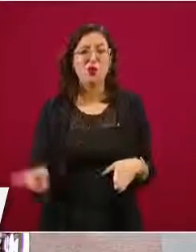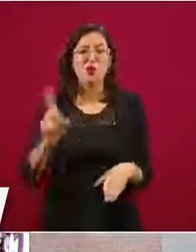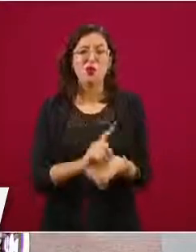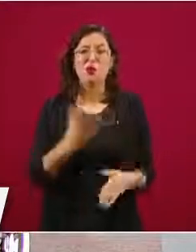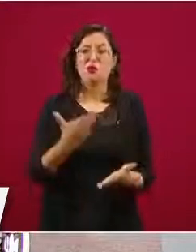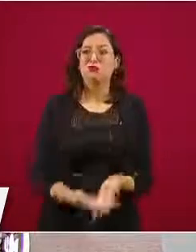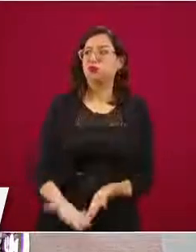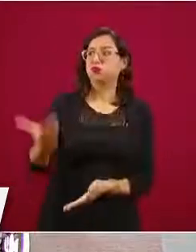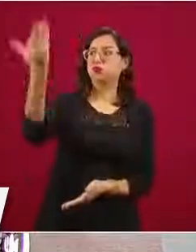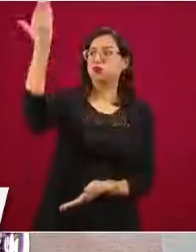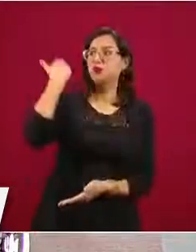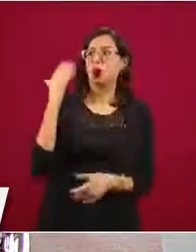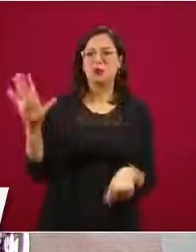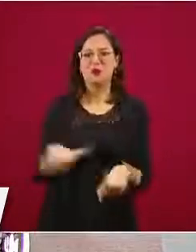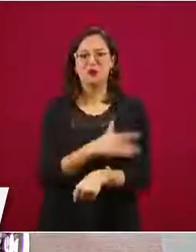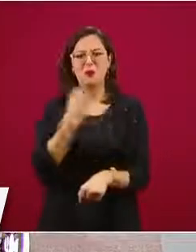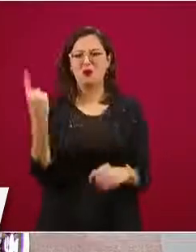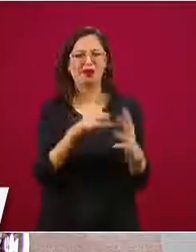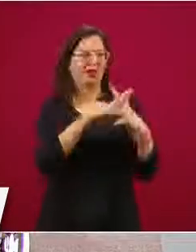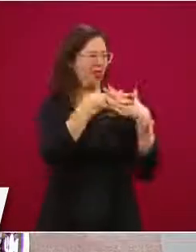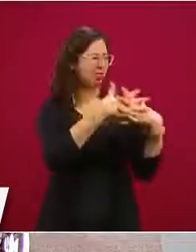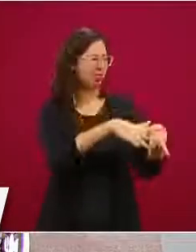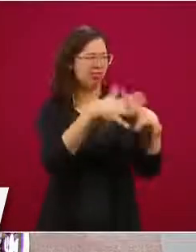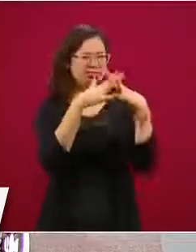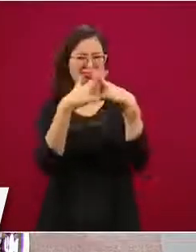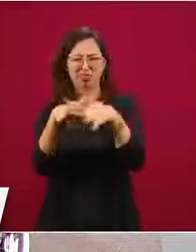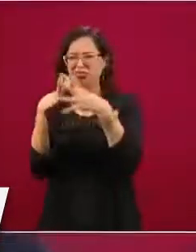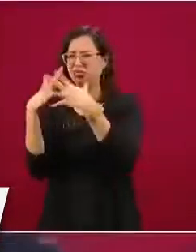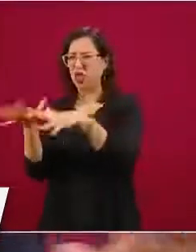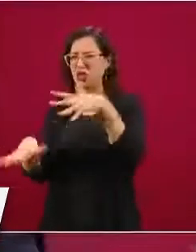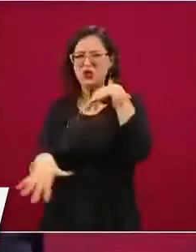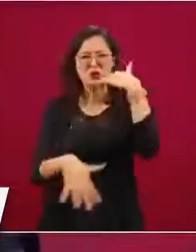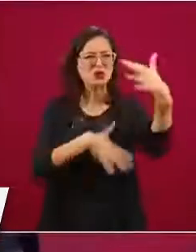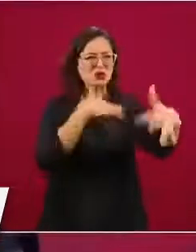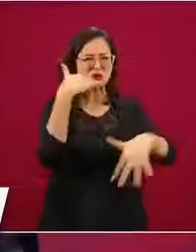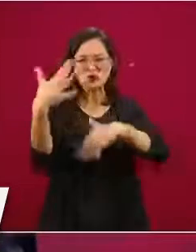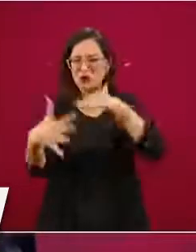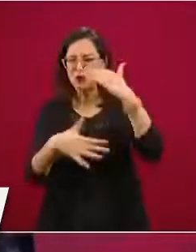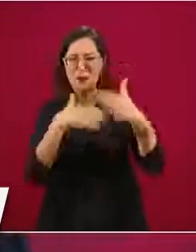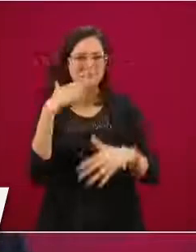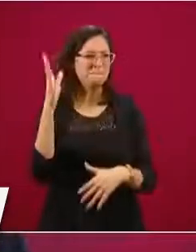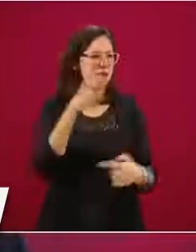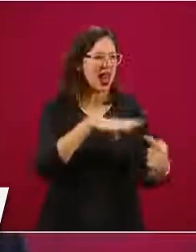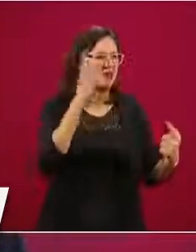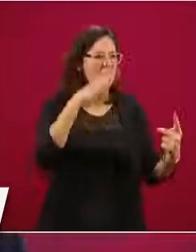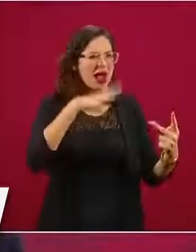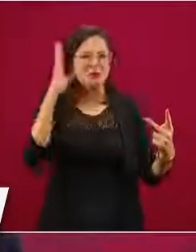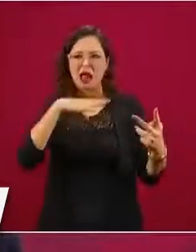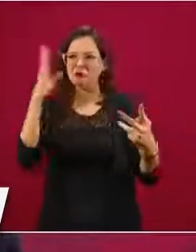por el desorden, el desbarajuste y la corrupción que imperaba.